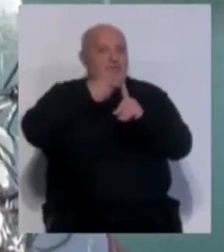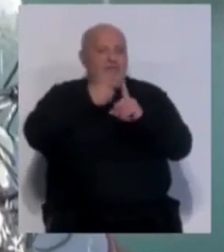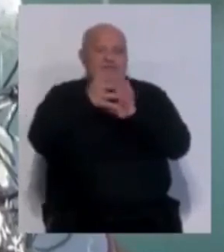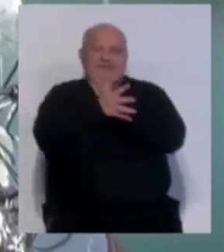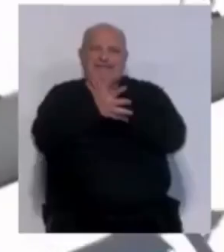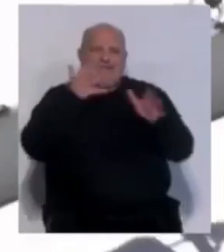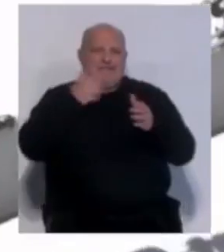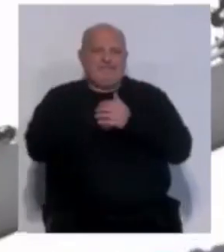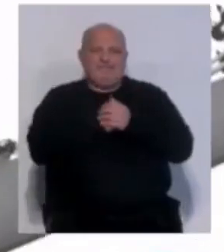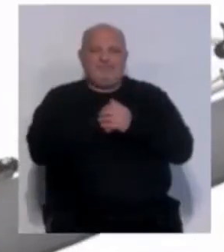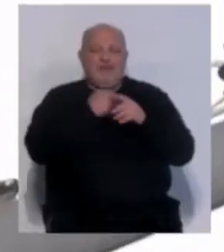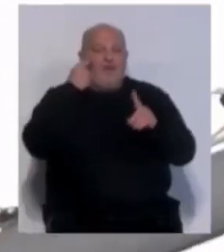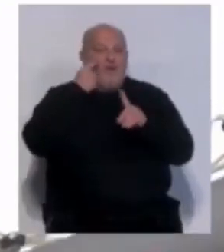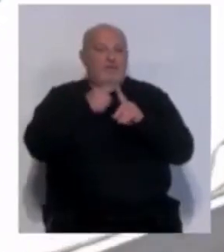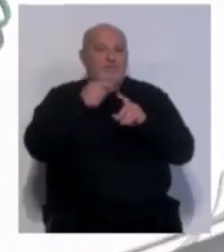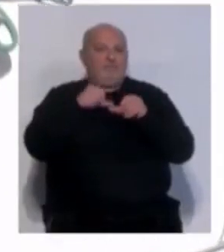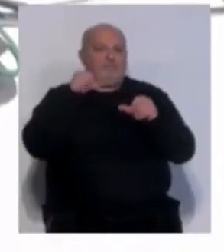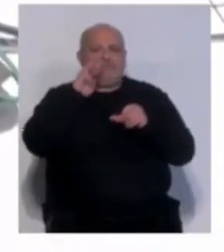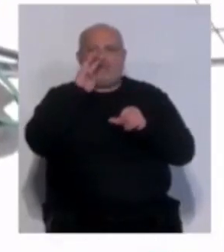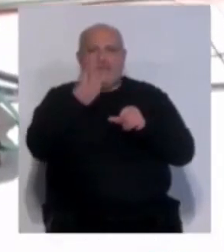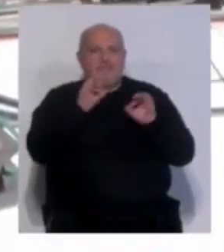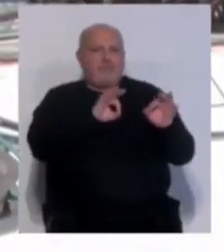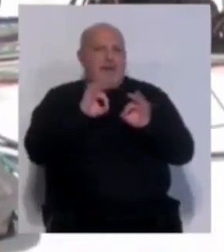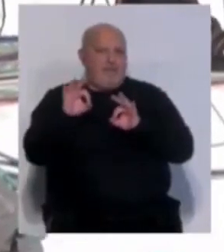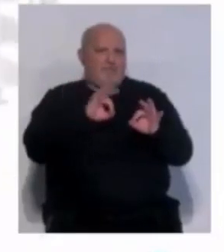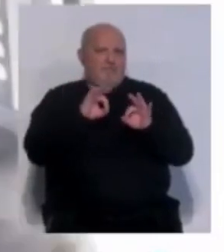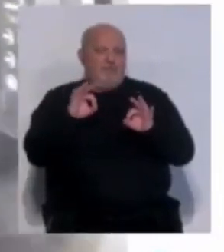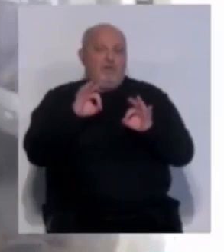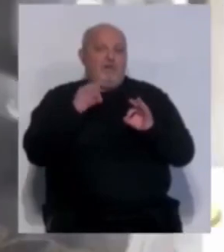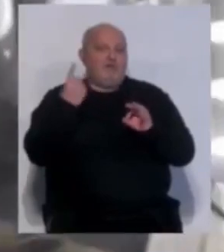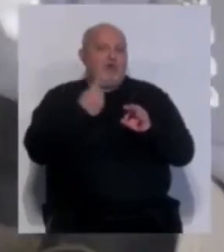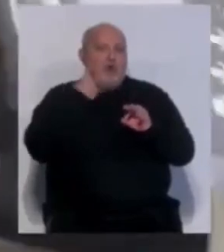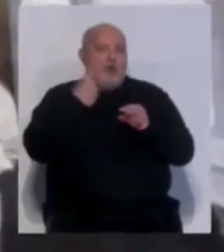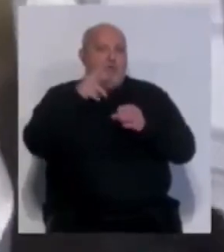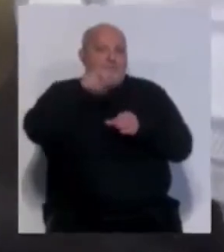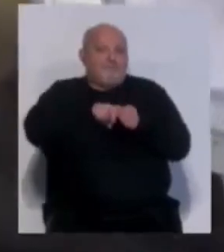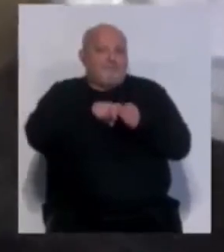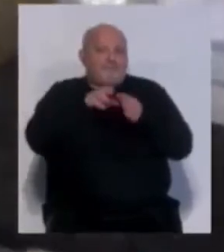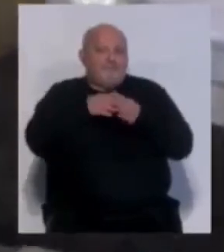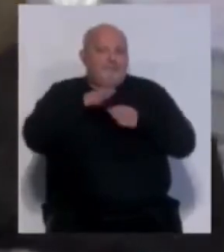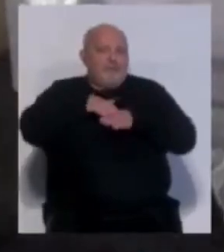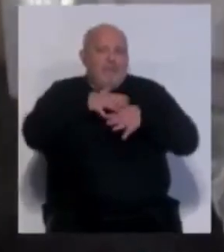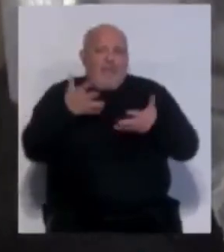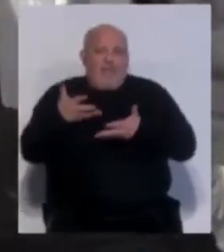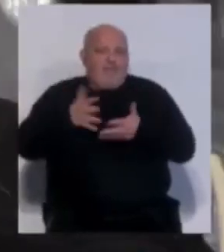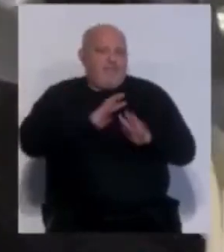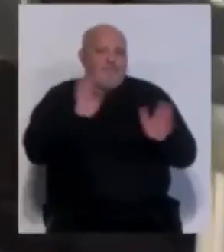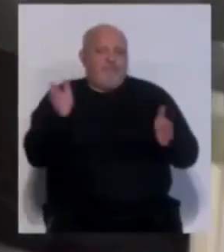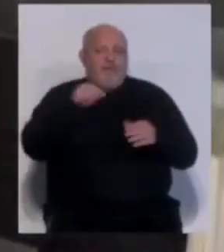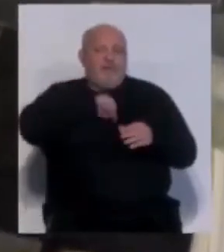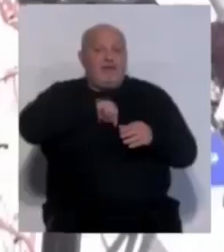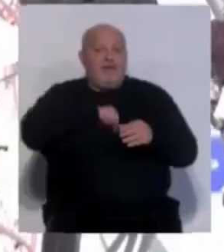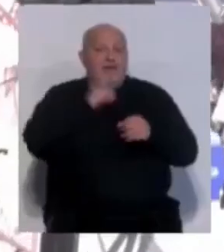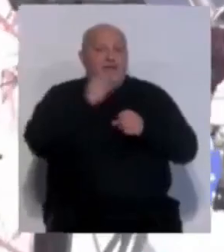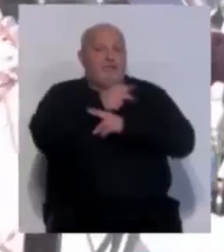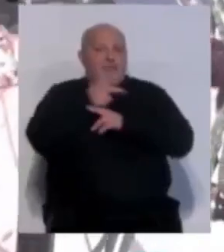es ir rápido. Un objetivo que lleva casi 3 años preparando y que vivirá en soledad y con los elementos mínimos necesarios. Su hazaña